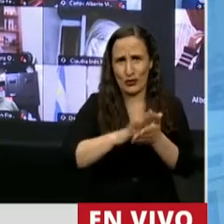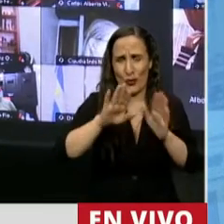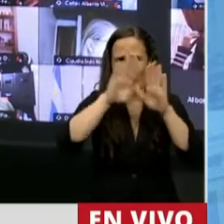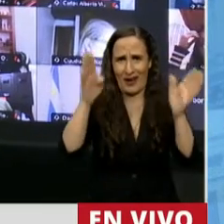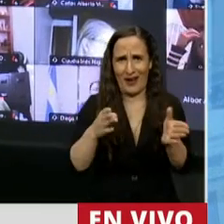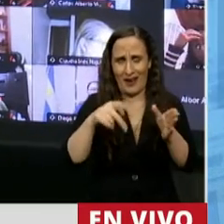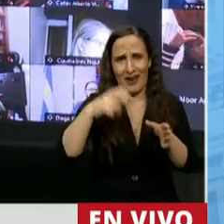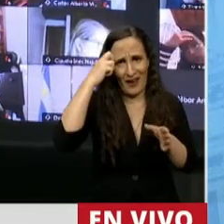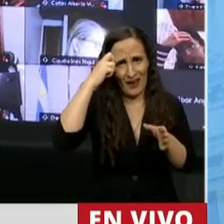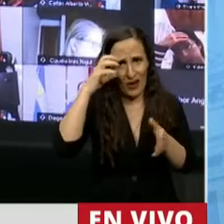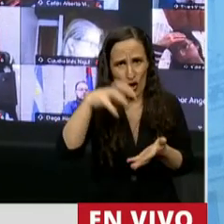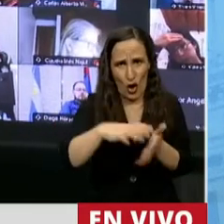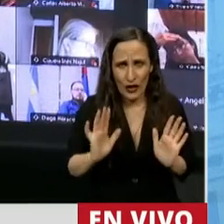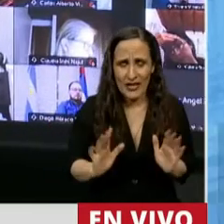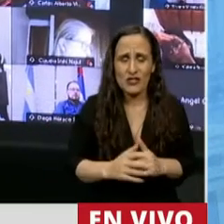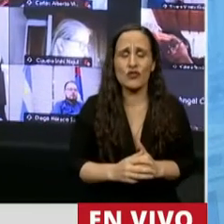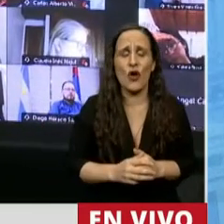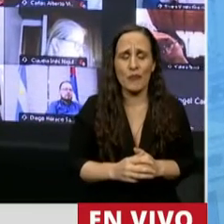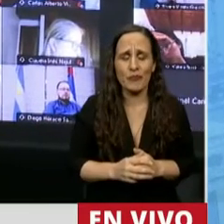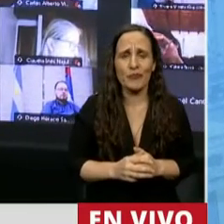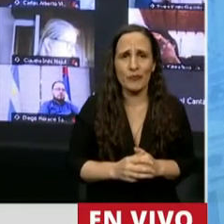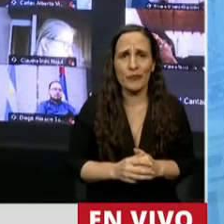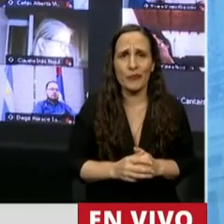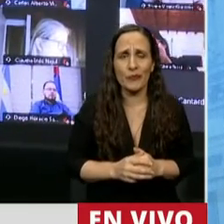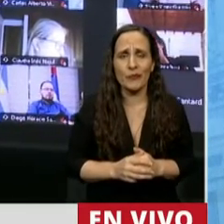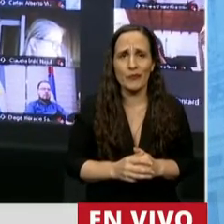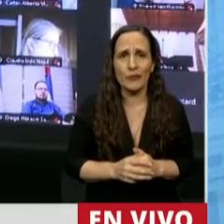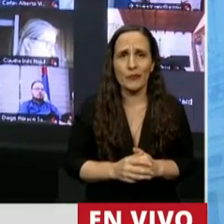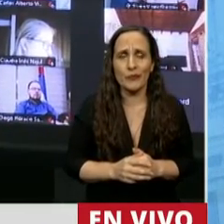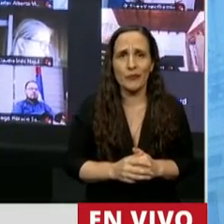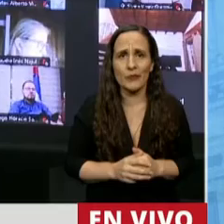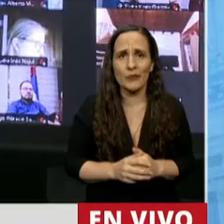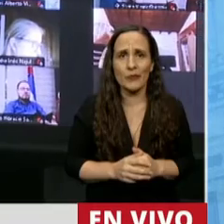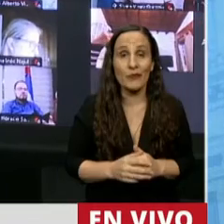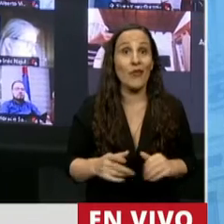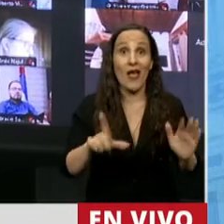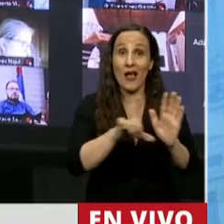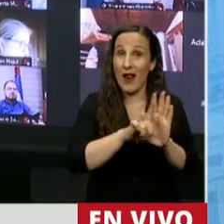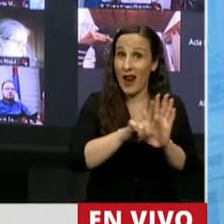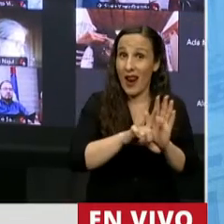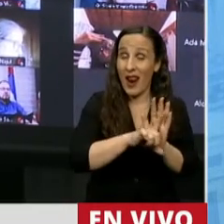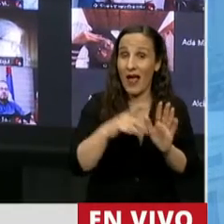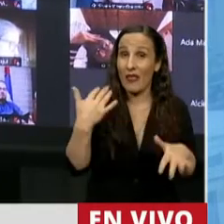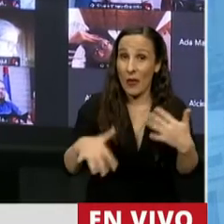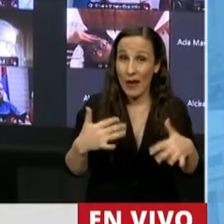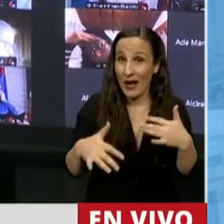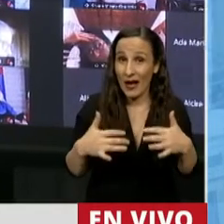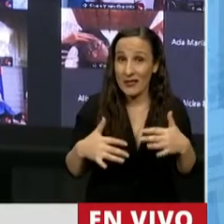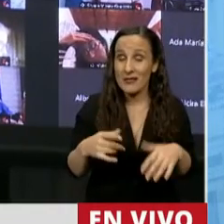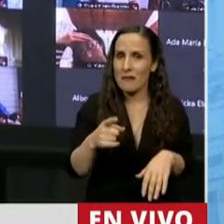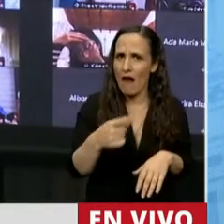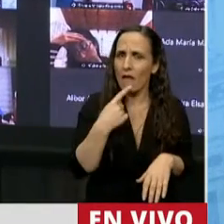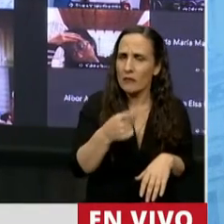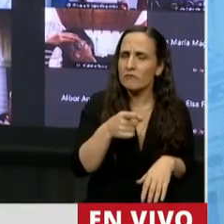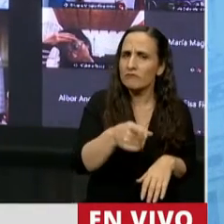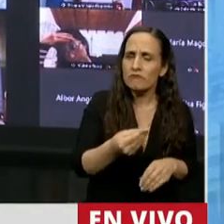y las potestades de este Congreso, Presidente, es que la ley de emergencia había establecido que la